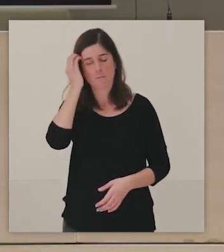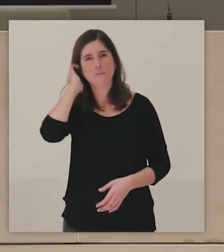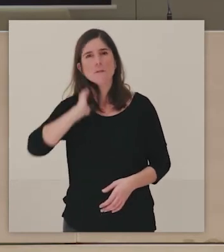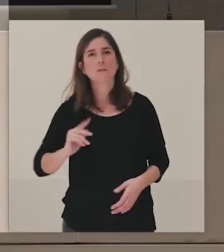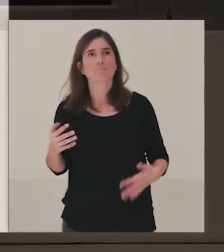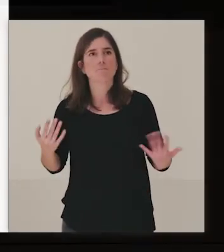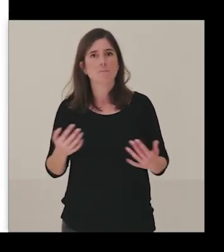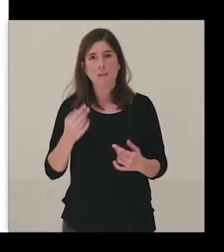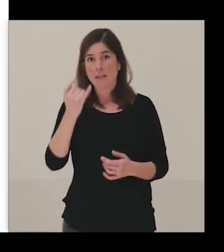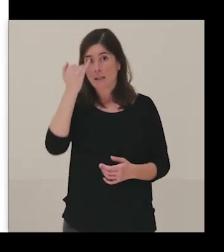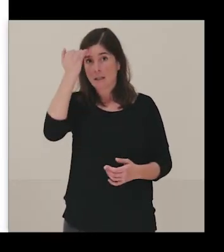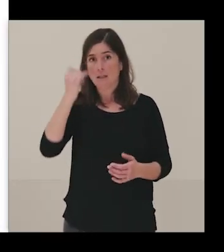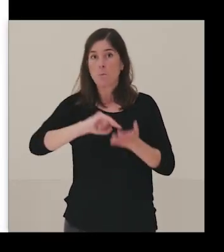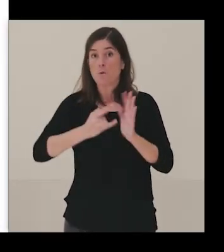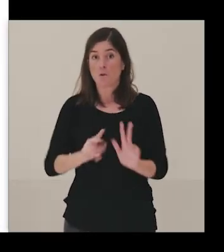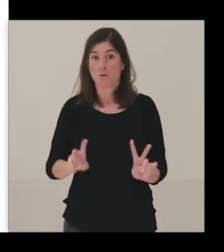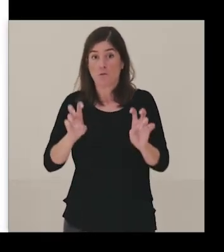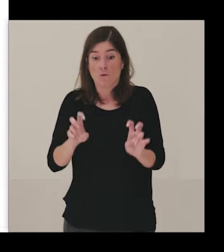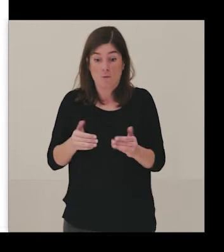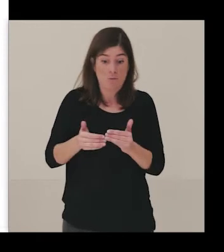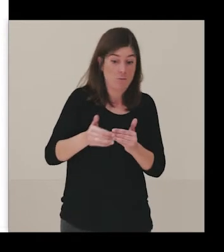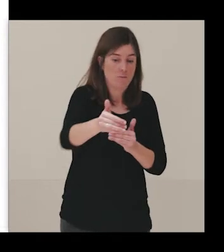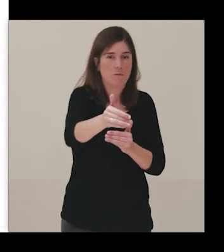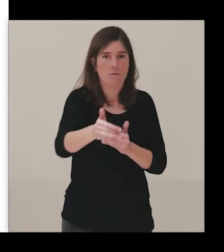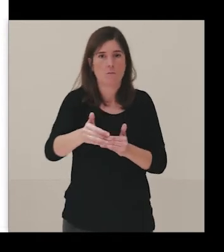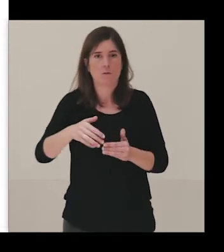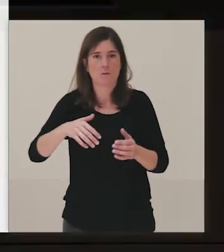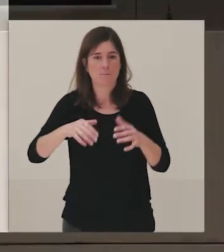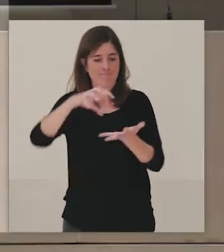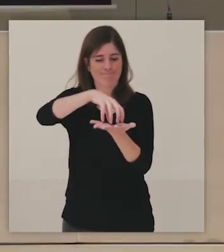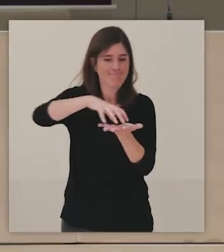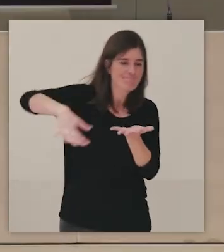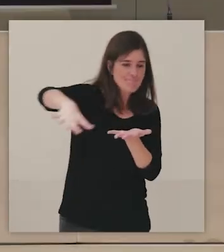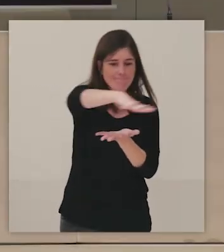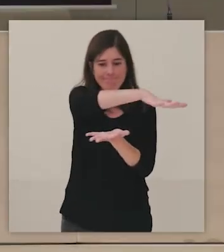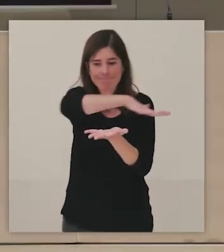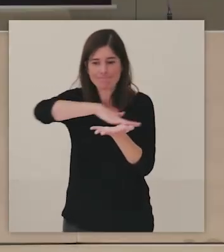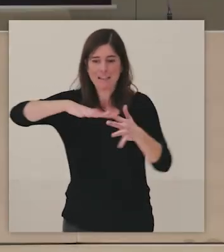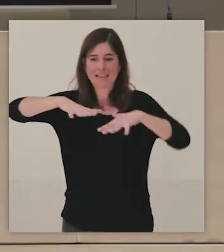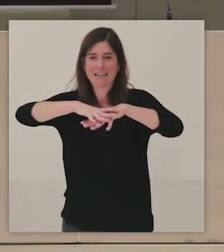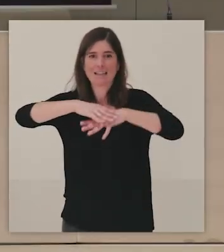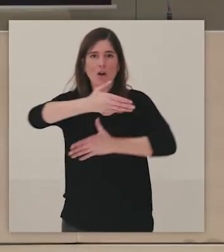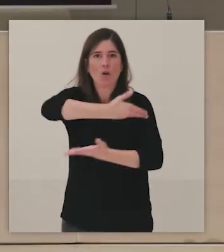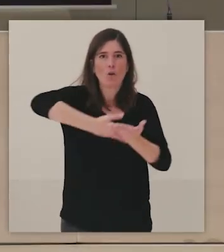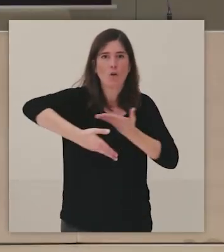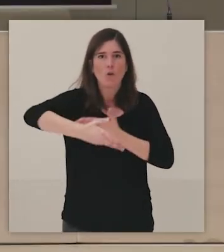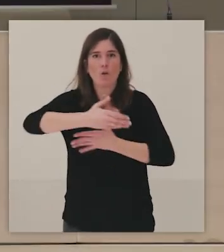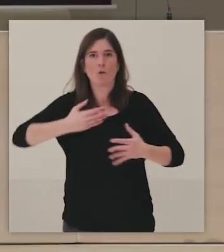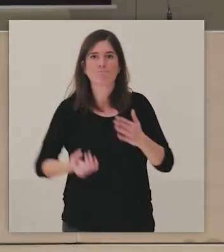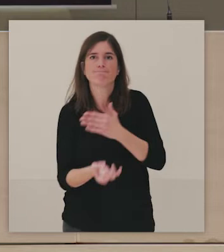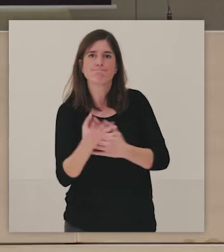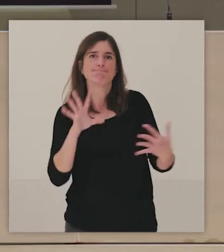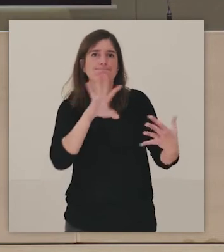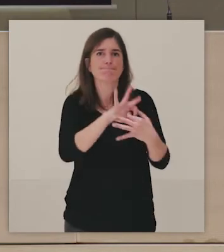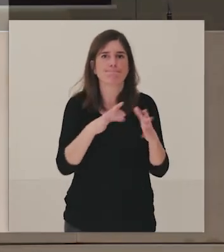trabajando, pues fortalecer las redes de colaboración con nuestro entorno. Esto yo creo que es como un decálogo al que